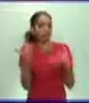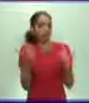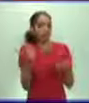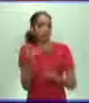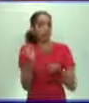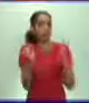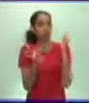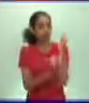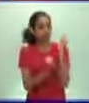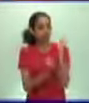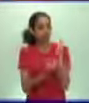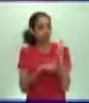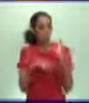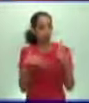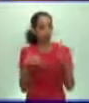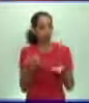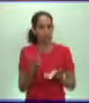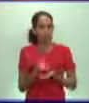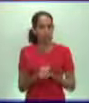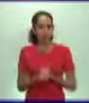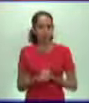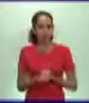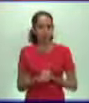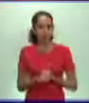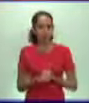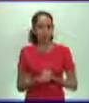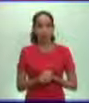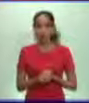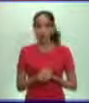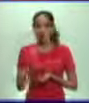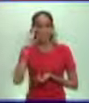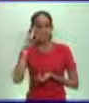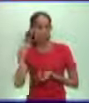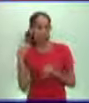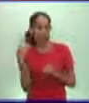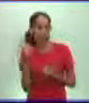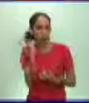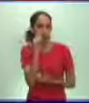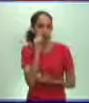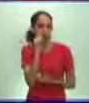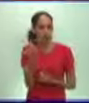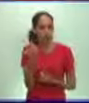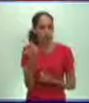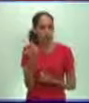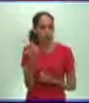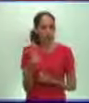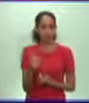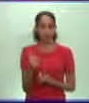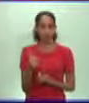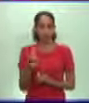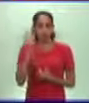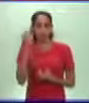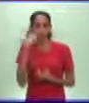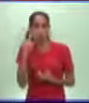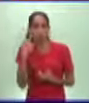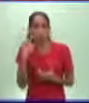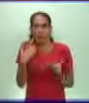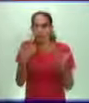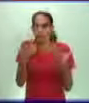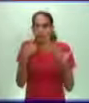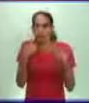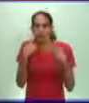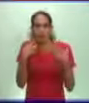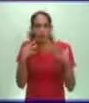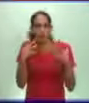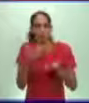en Europa Occidental, muchachos, ustedes recordarán, el señor feudal más poderoso. Era tanto su poder económico, incluso su poder político,